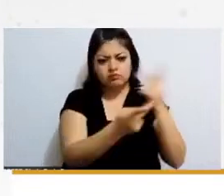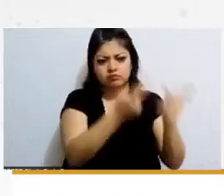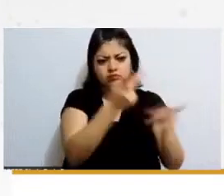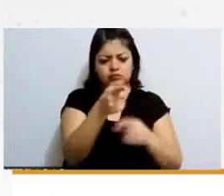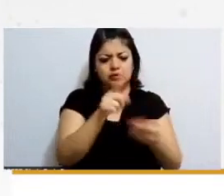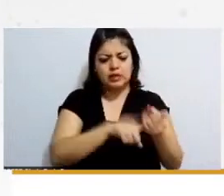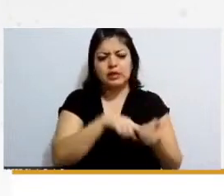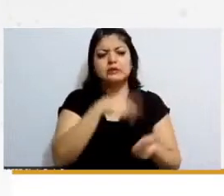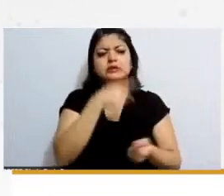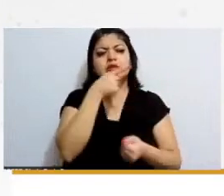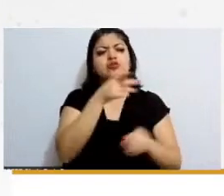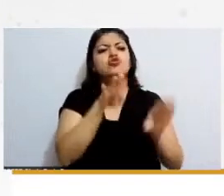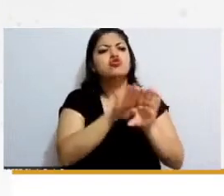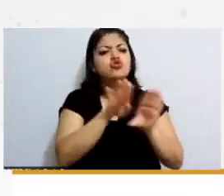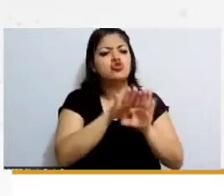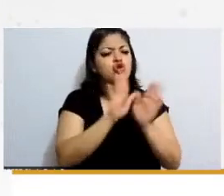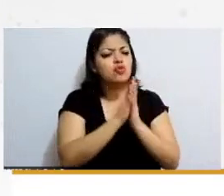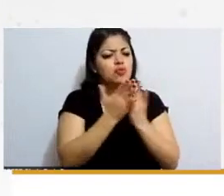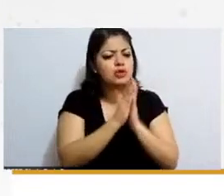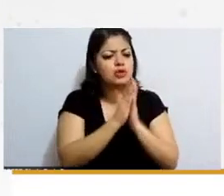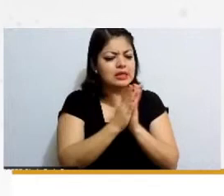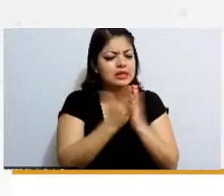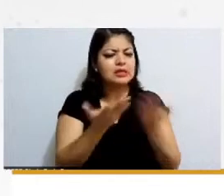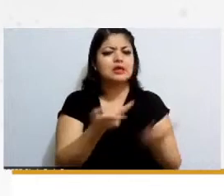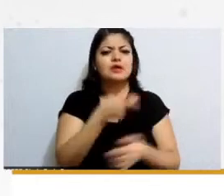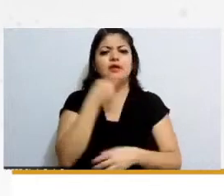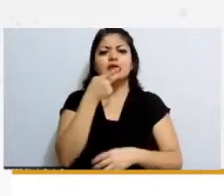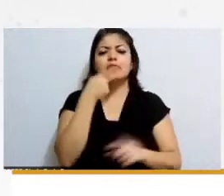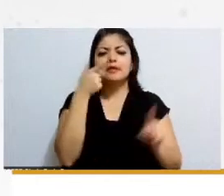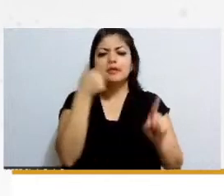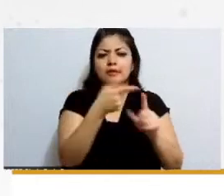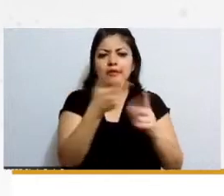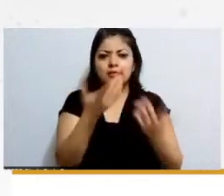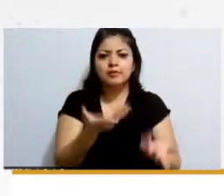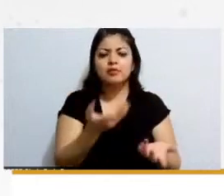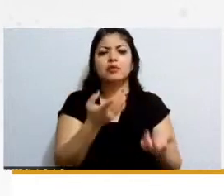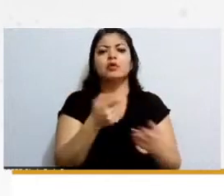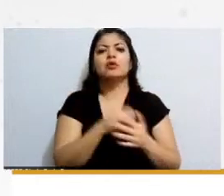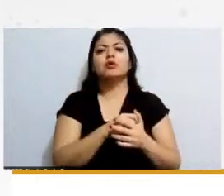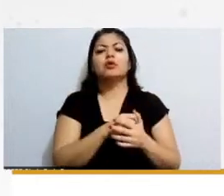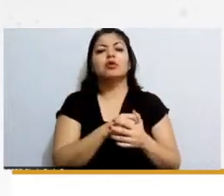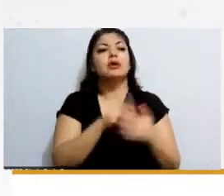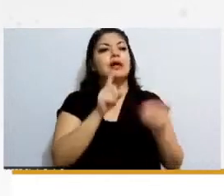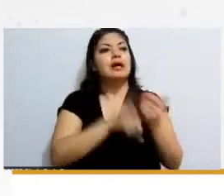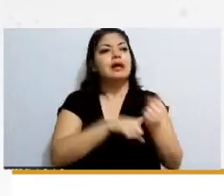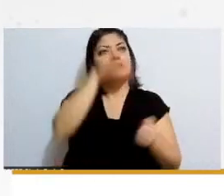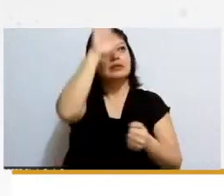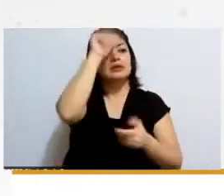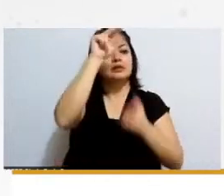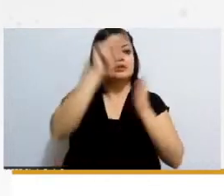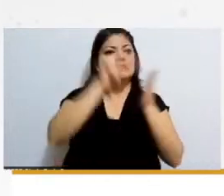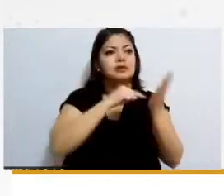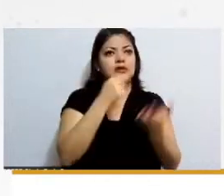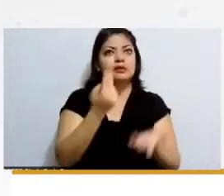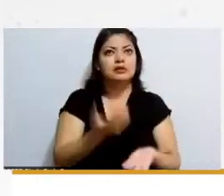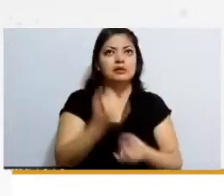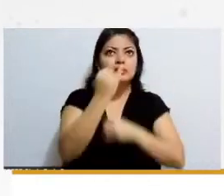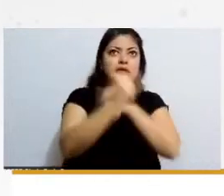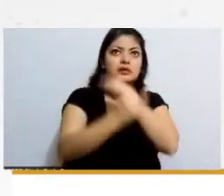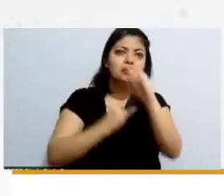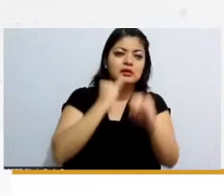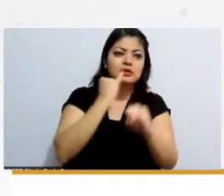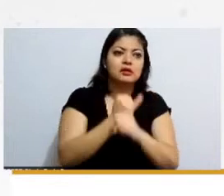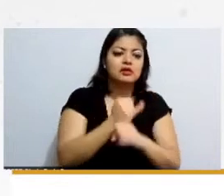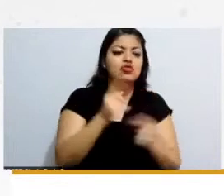conseguir como libros y el dato de tratados internacionales convenios y